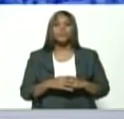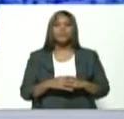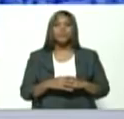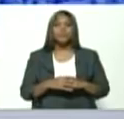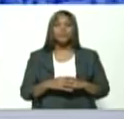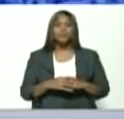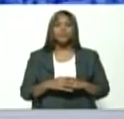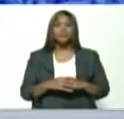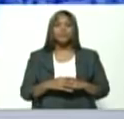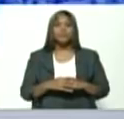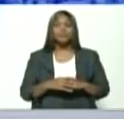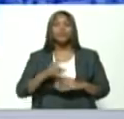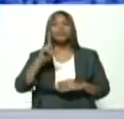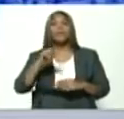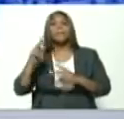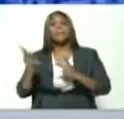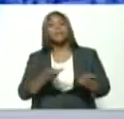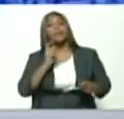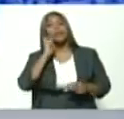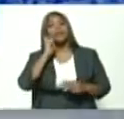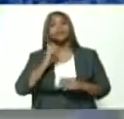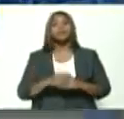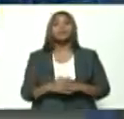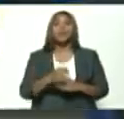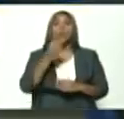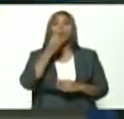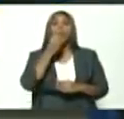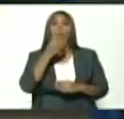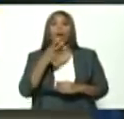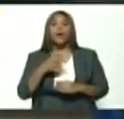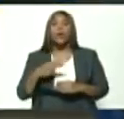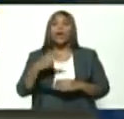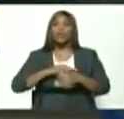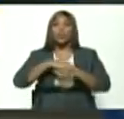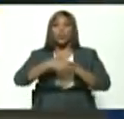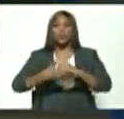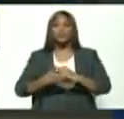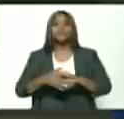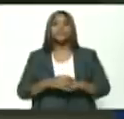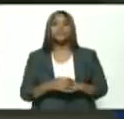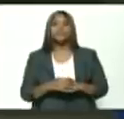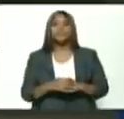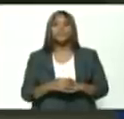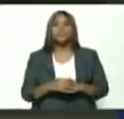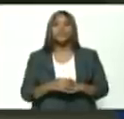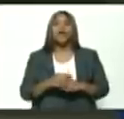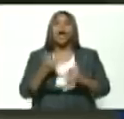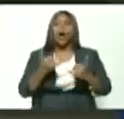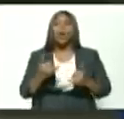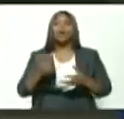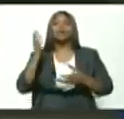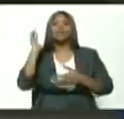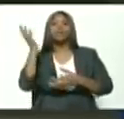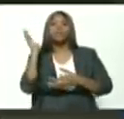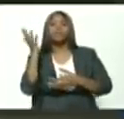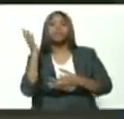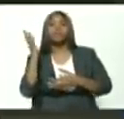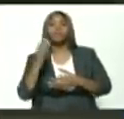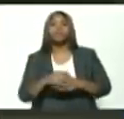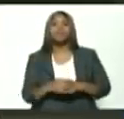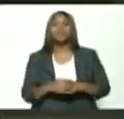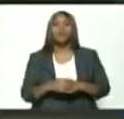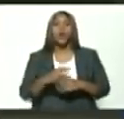Y bienvenida. Bueno, Héctor Rodríguez. Los micrófonos son tuyos. Congreso